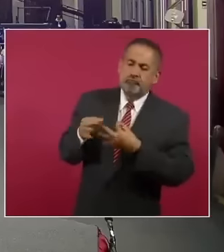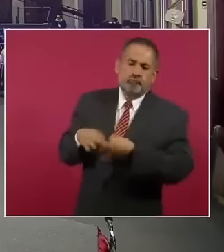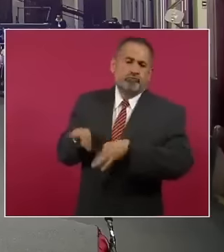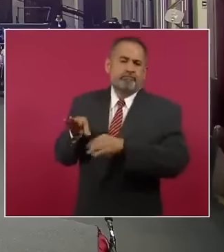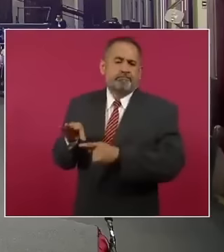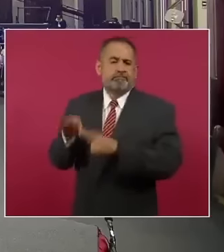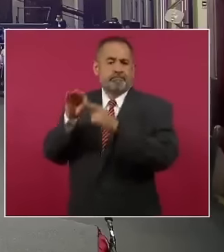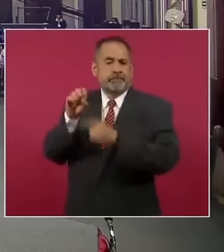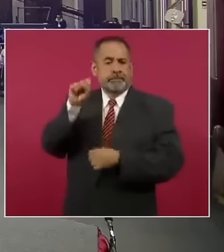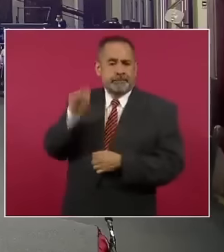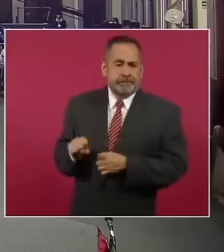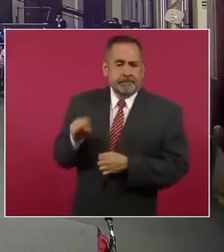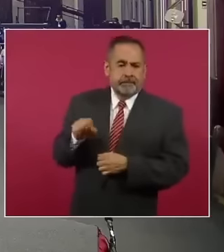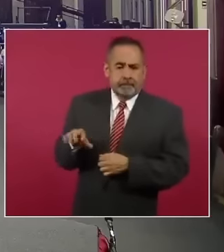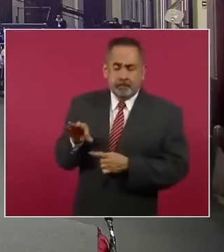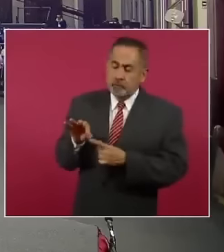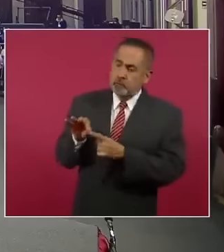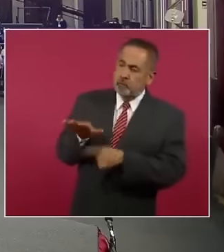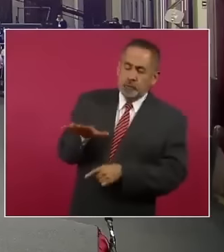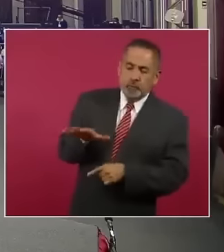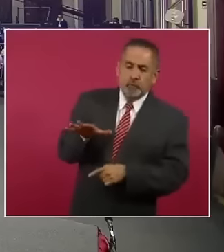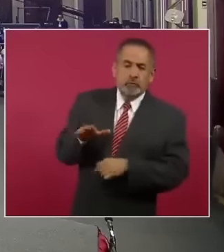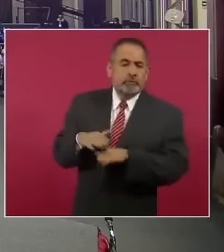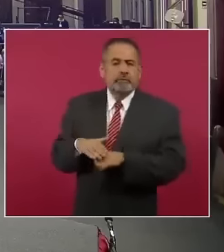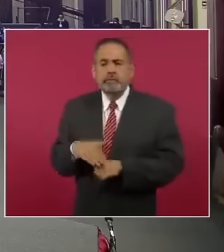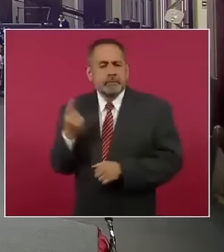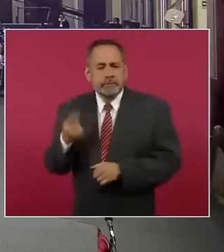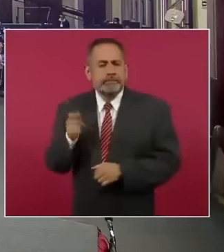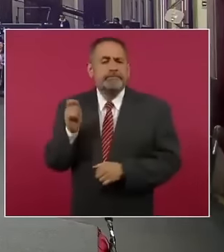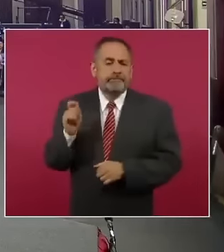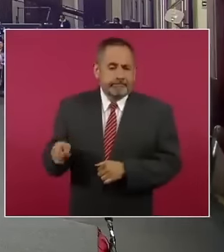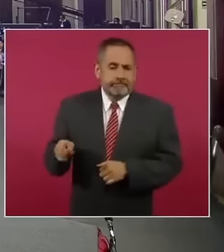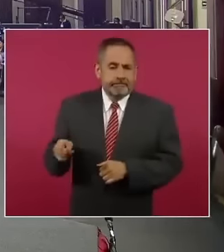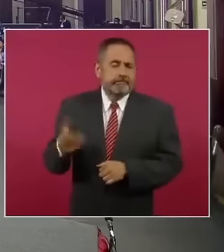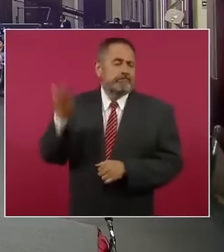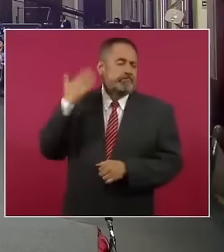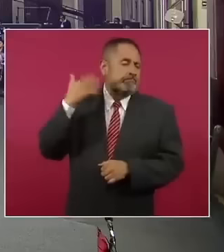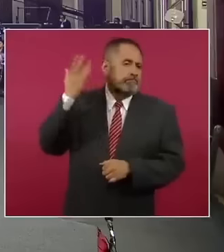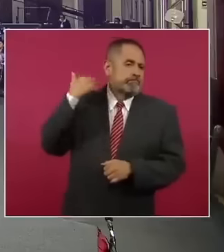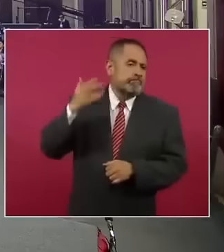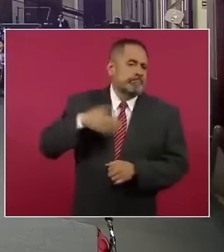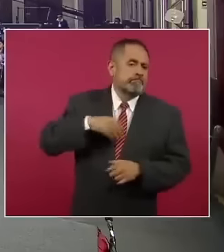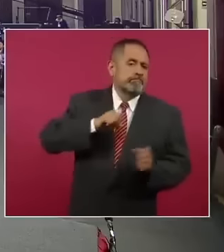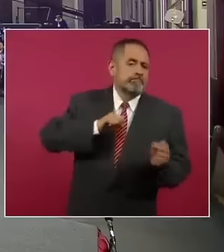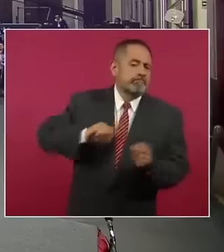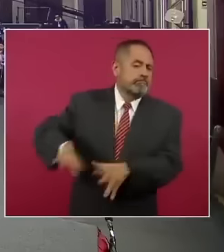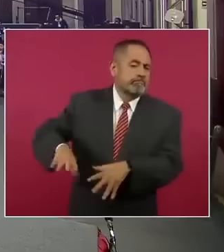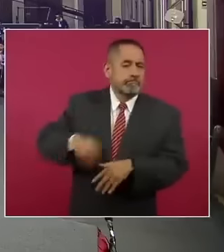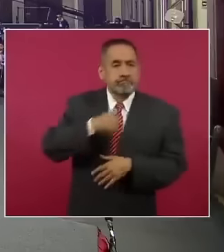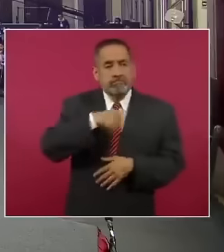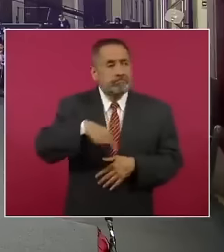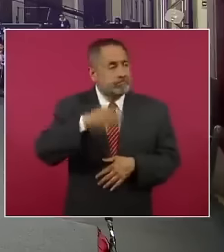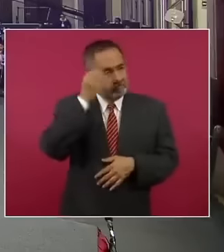del sureste, porque era la región olvidada.